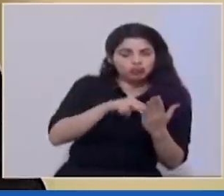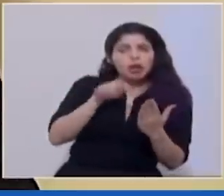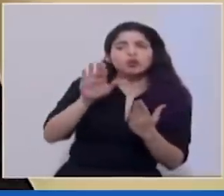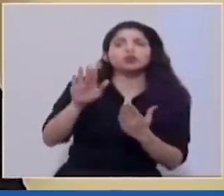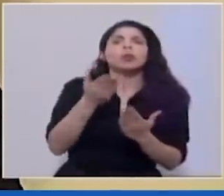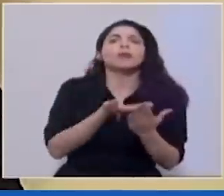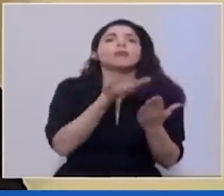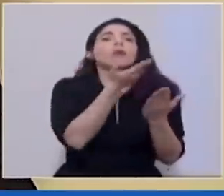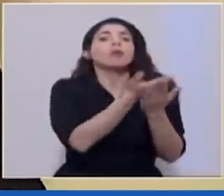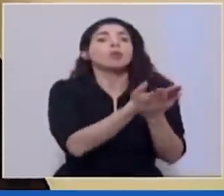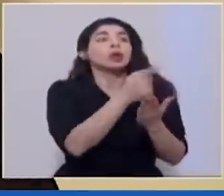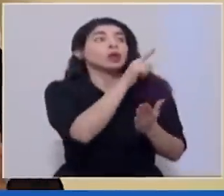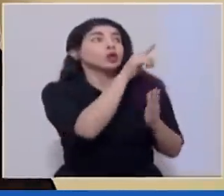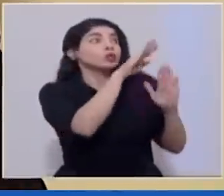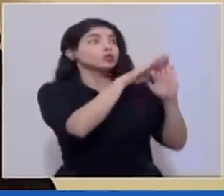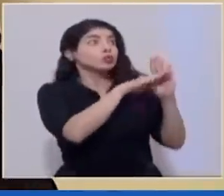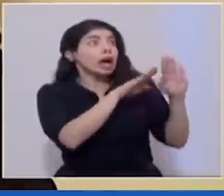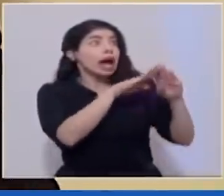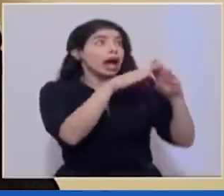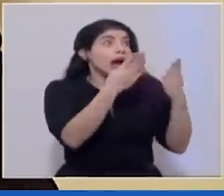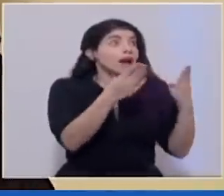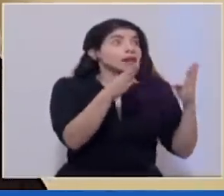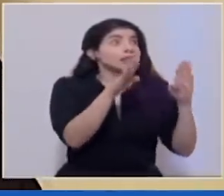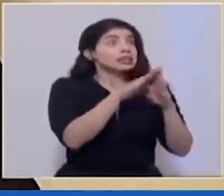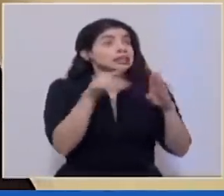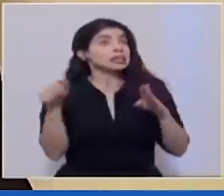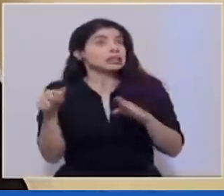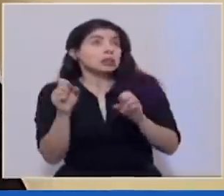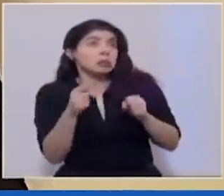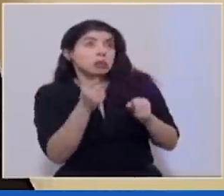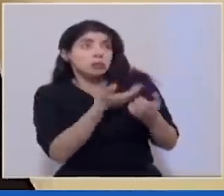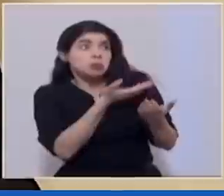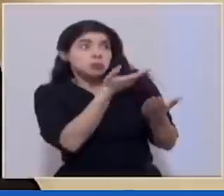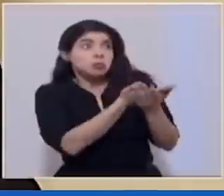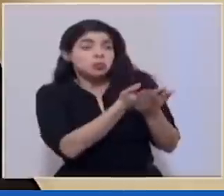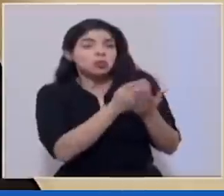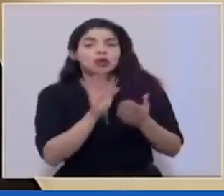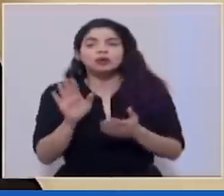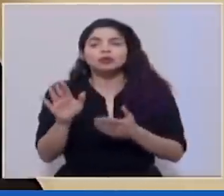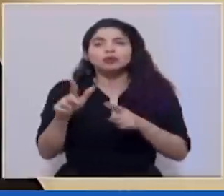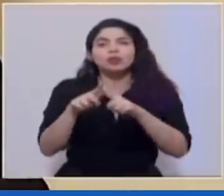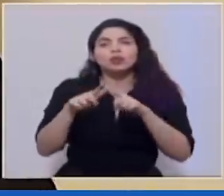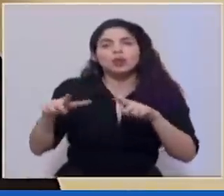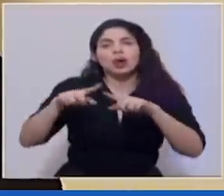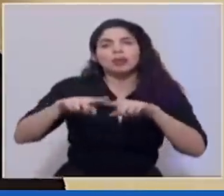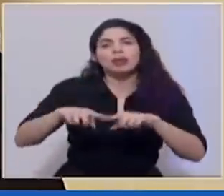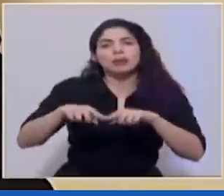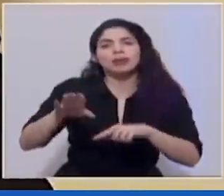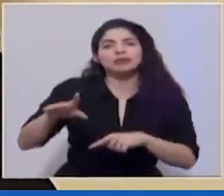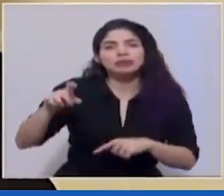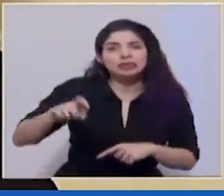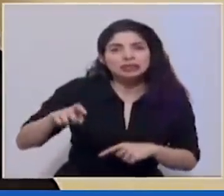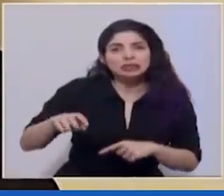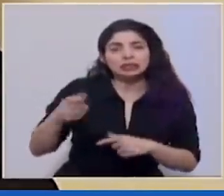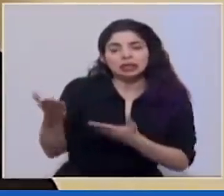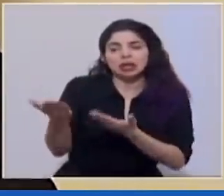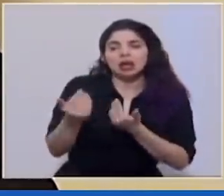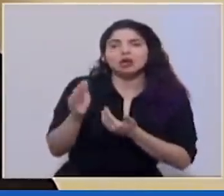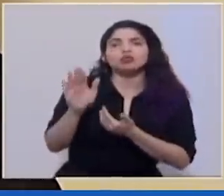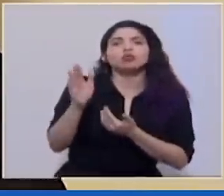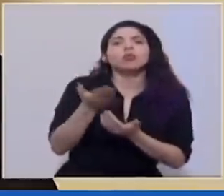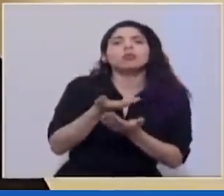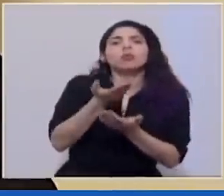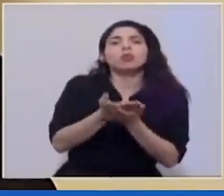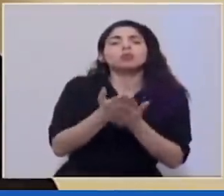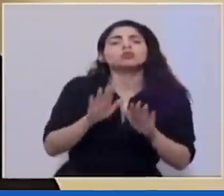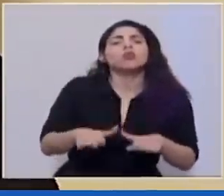en el marco de estas medidas de apertura y cierre podamos valorar la precisión de sus territorios y nos están presentando las propuestas